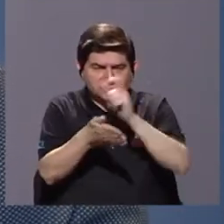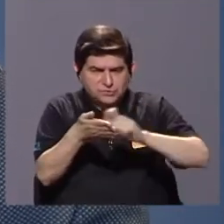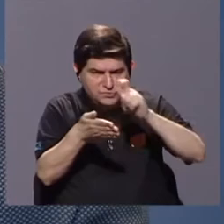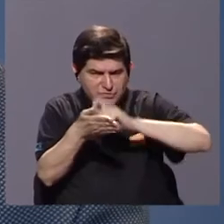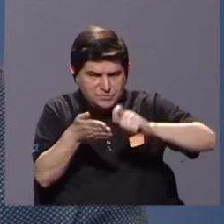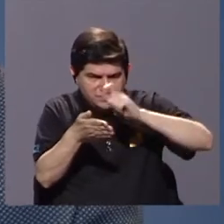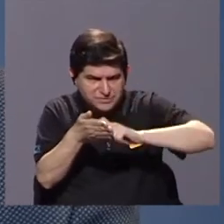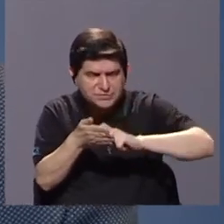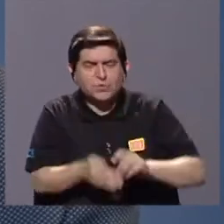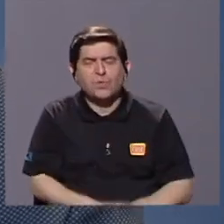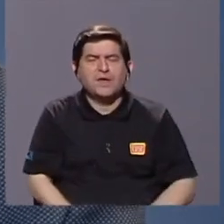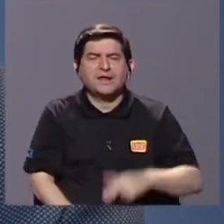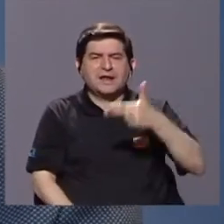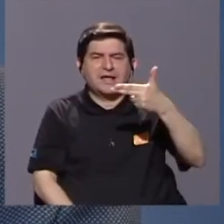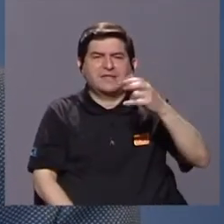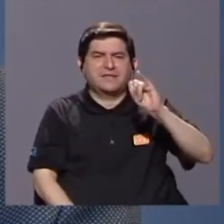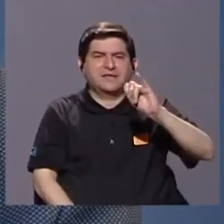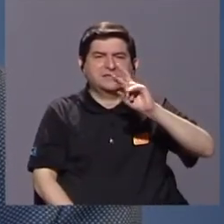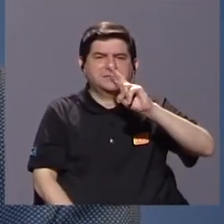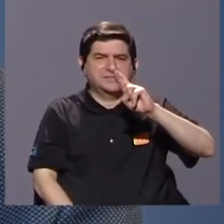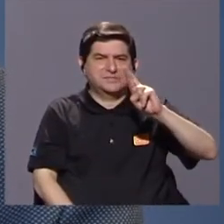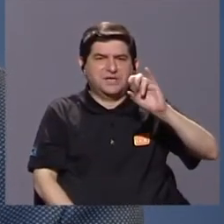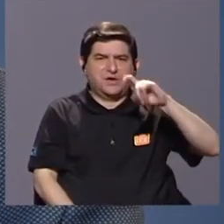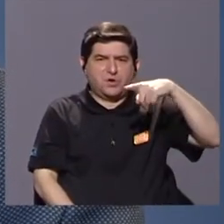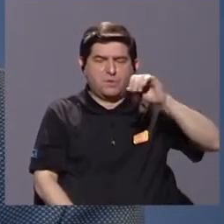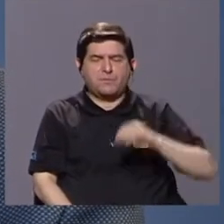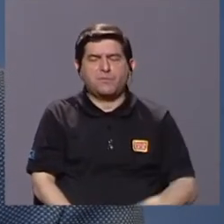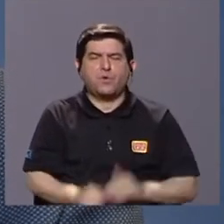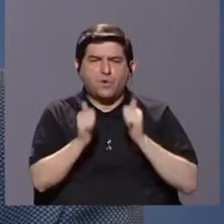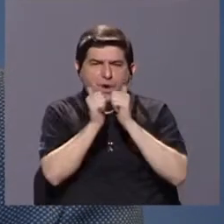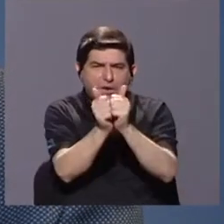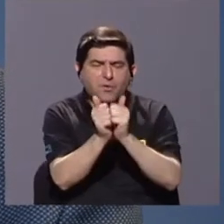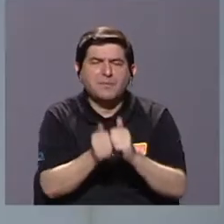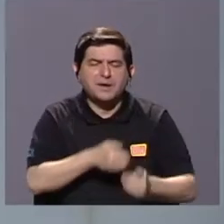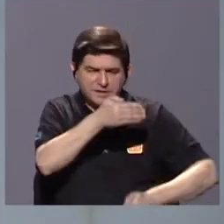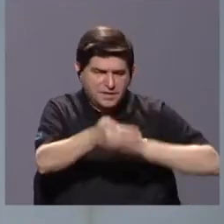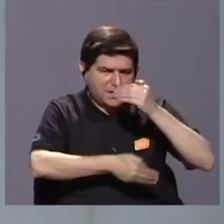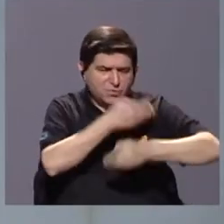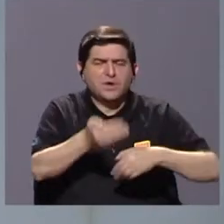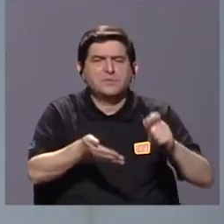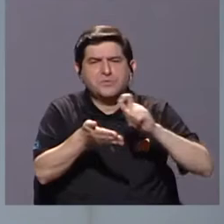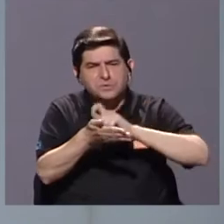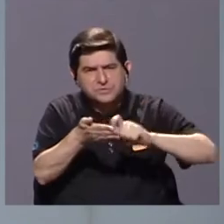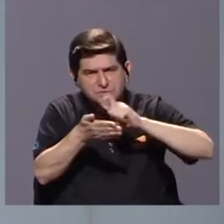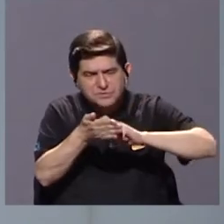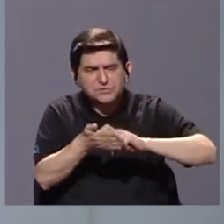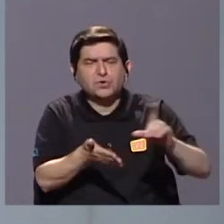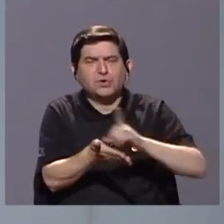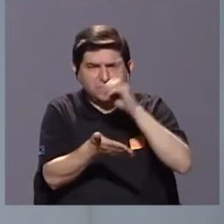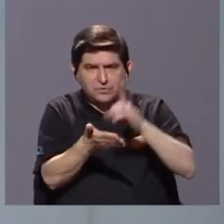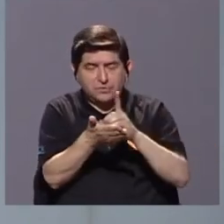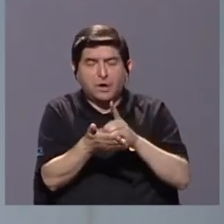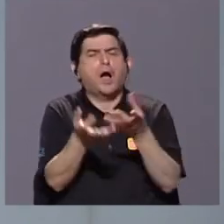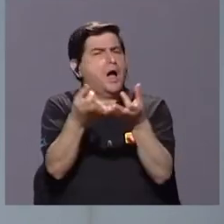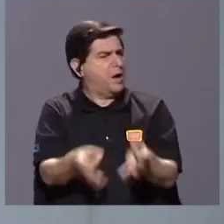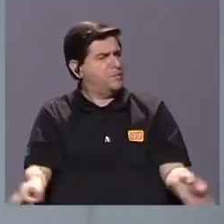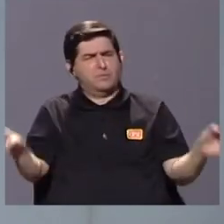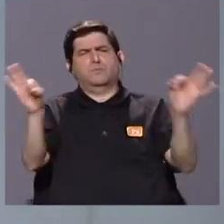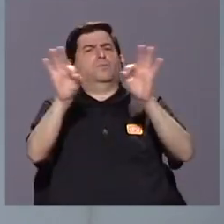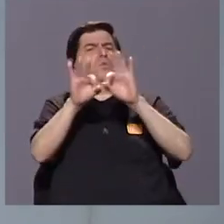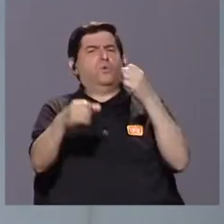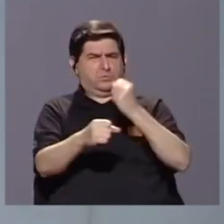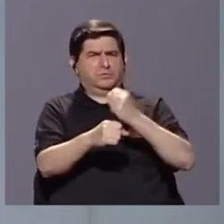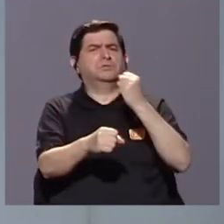Chirripó a la par de ustedes en el desarrollo de este diccionario, ¿fue vital? Fue vital porque fue un